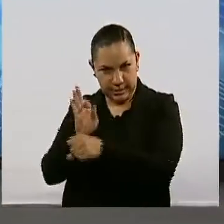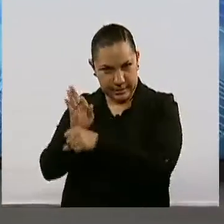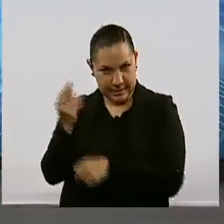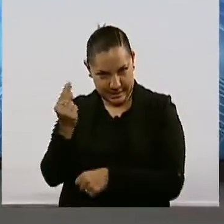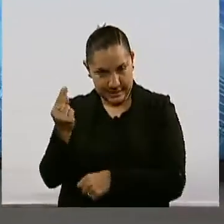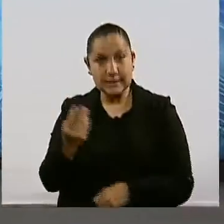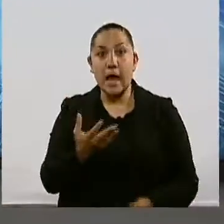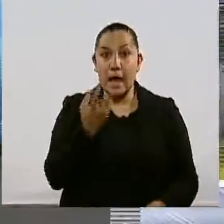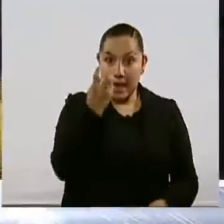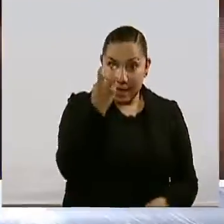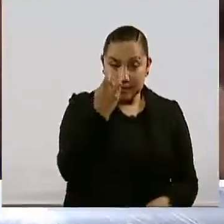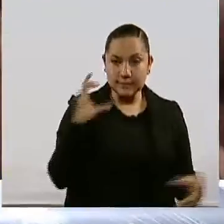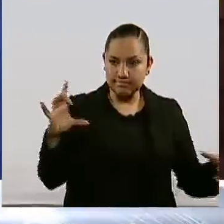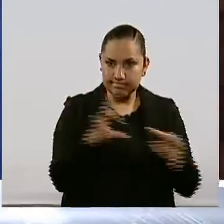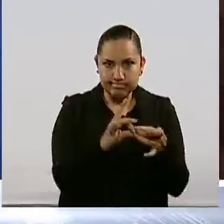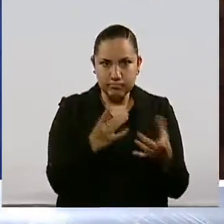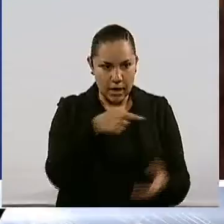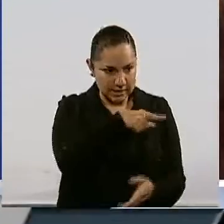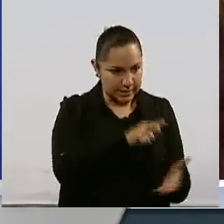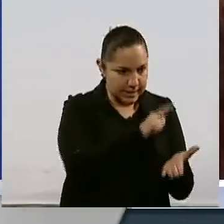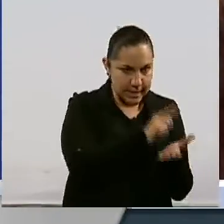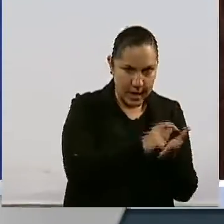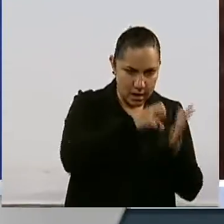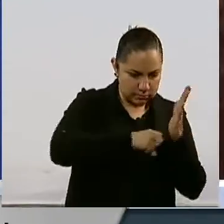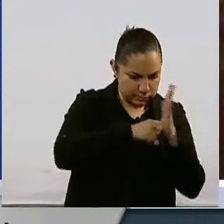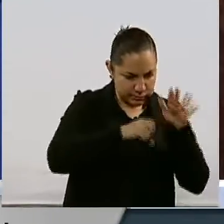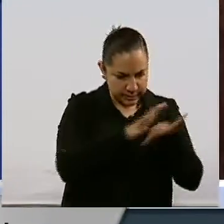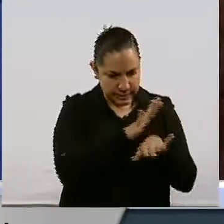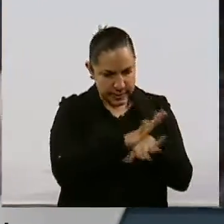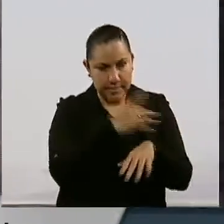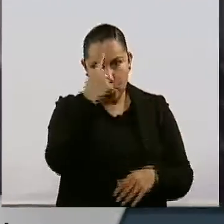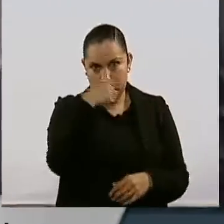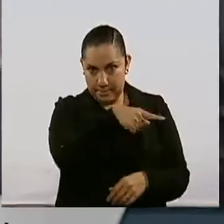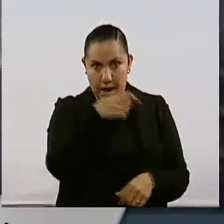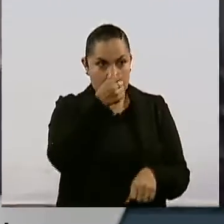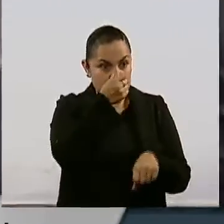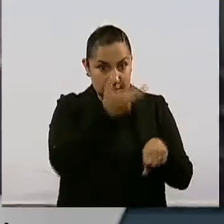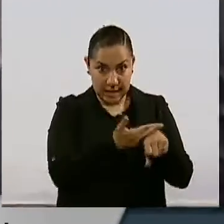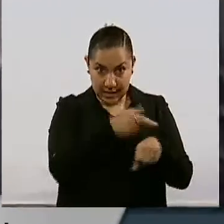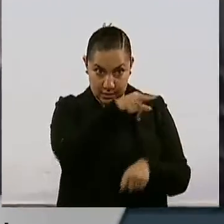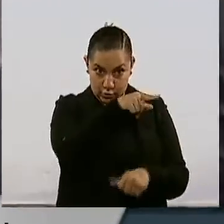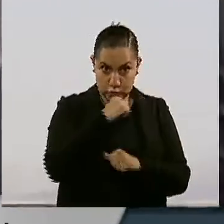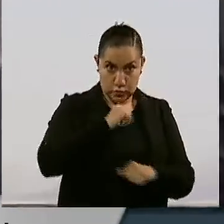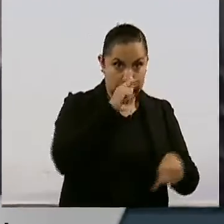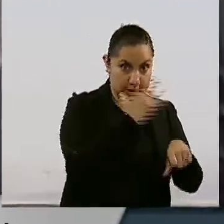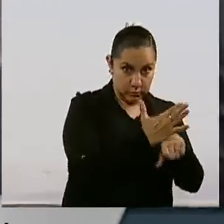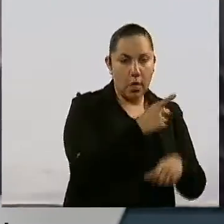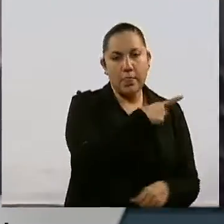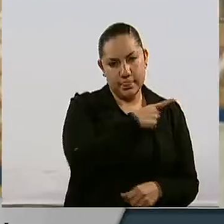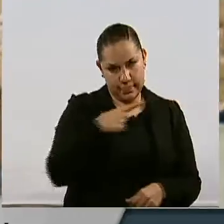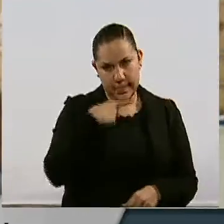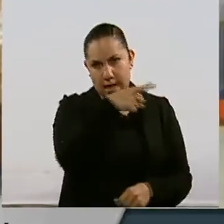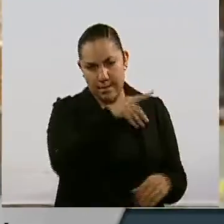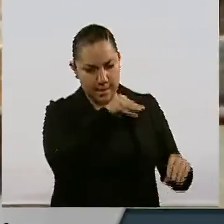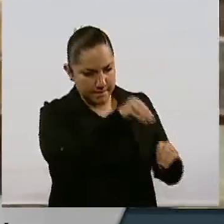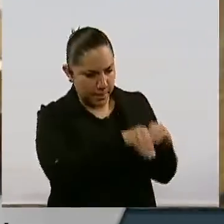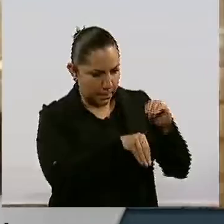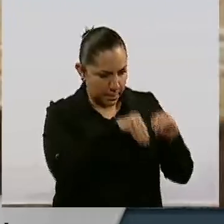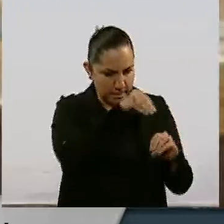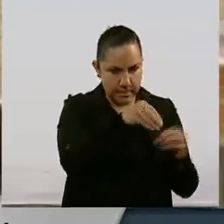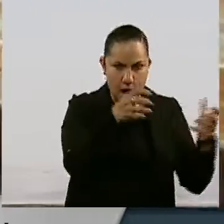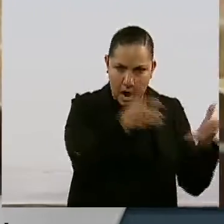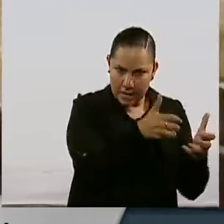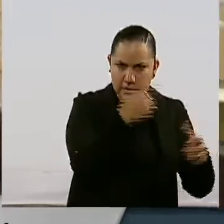que la Secretaría del Ramo promueva mejores condiciones laborales para personas con discapacidad. Diputadas señalaron que estas